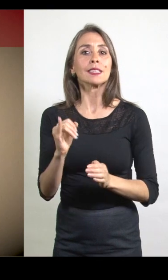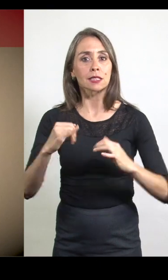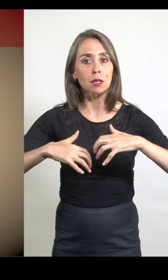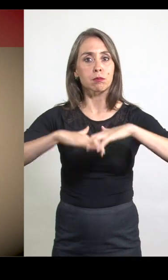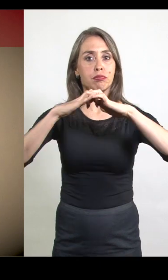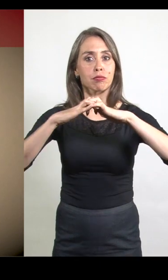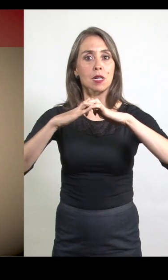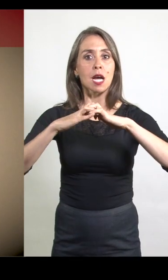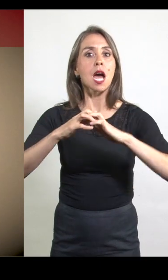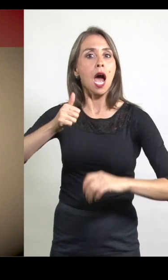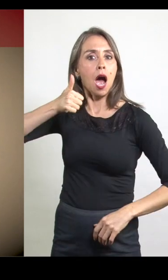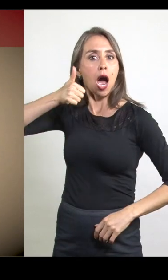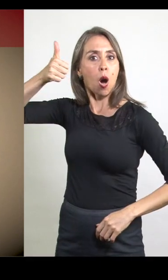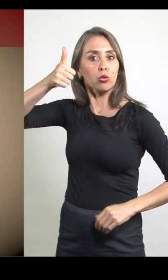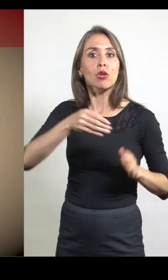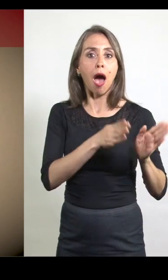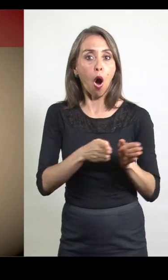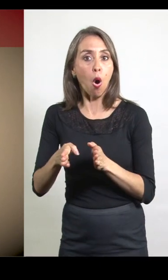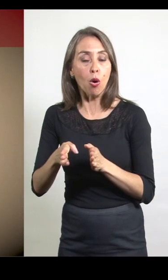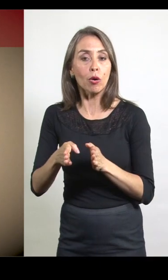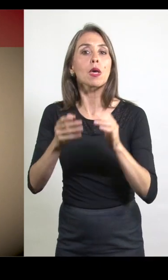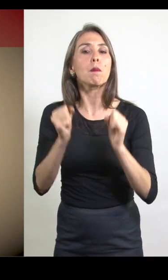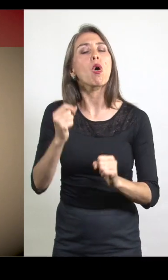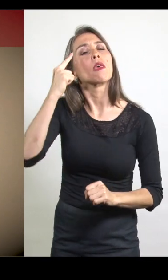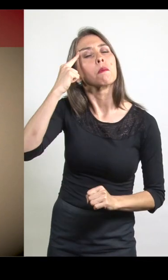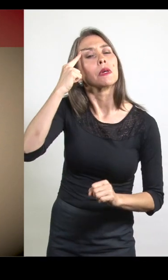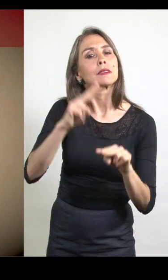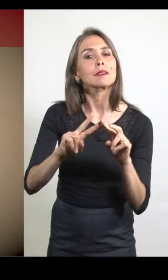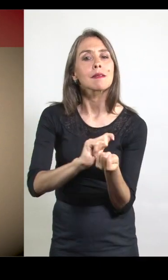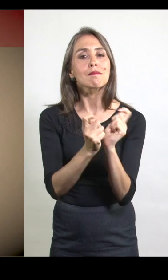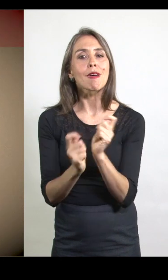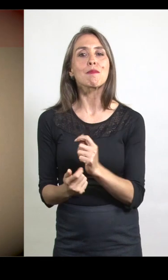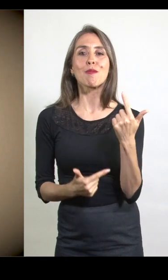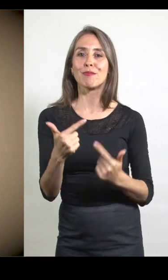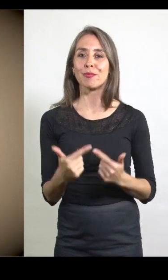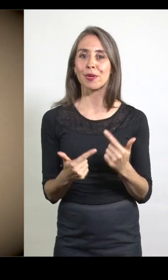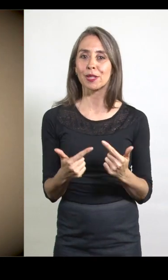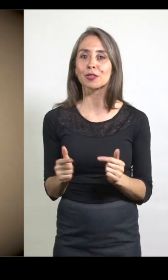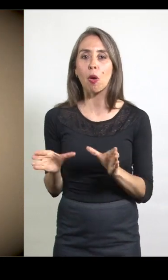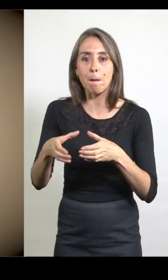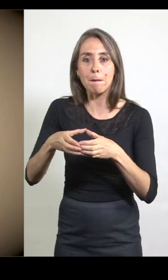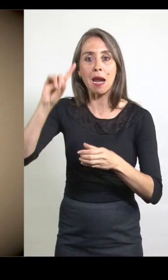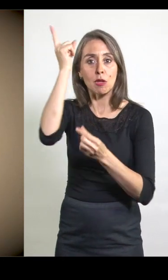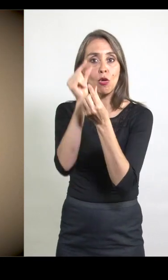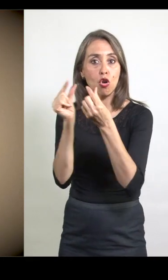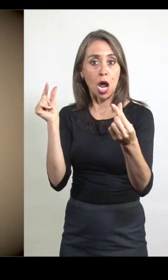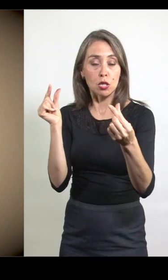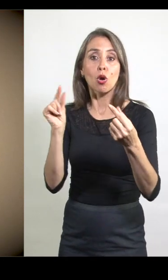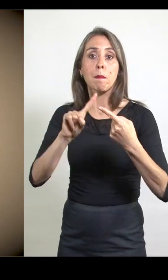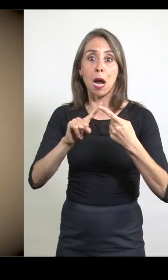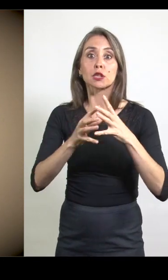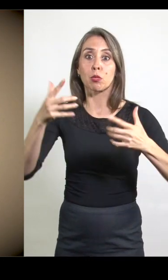consolida el principio de autoridad y de orden, puede vencerse en reformas políticas. El Partido Nacional fue un gran actor